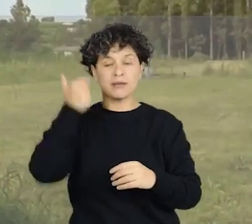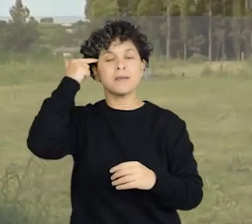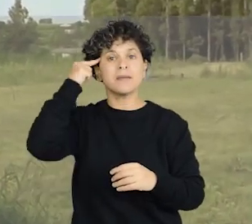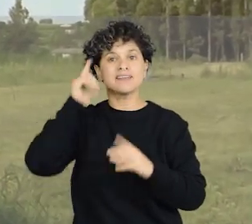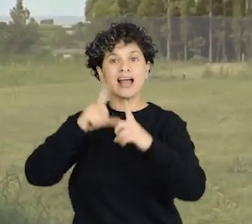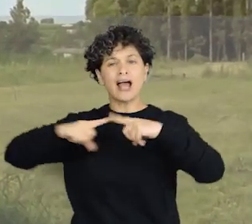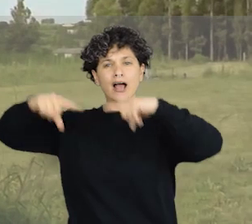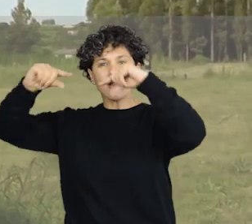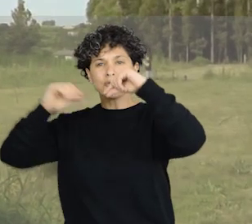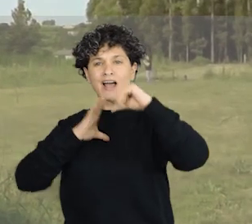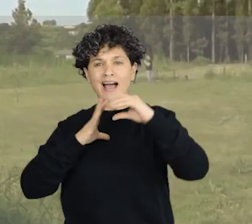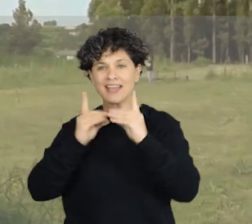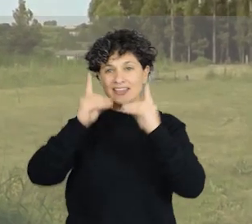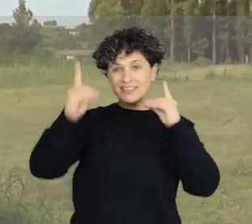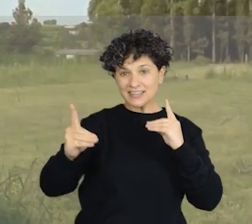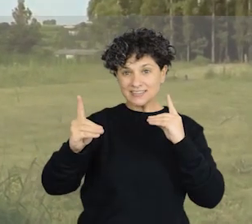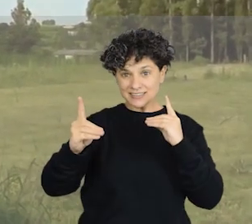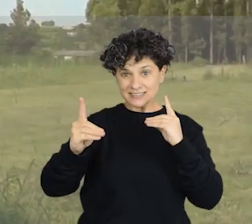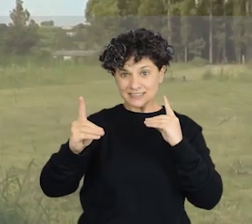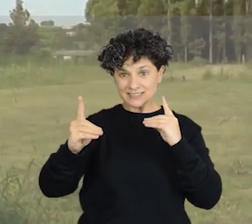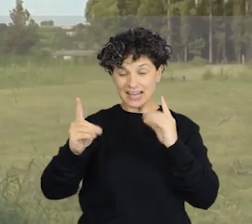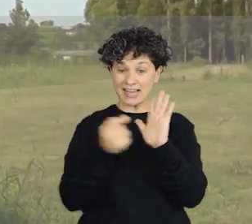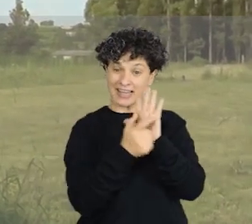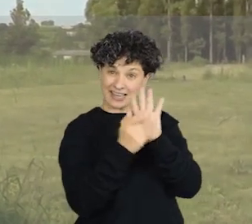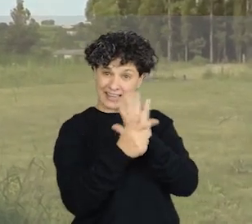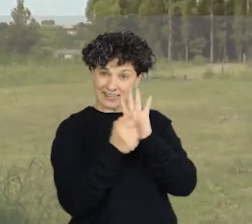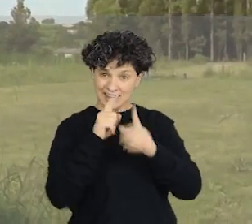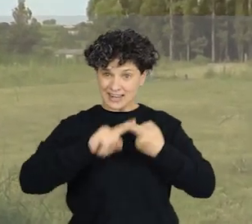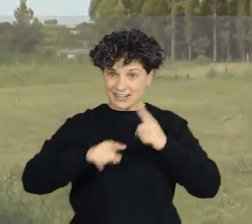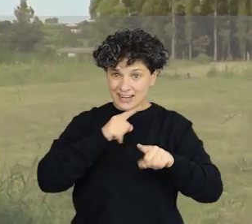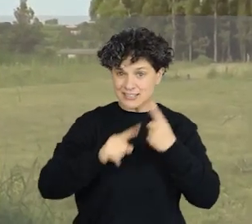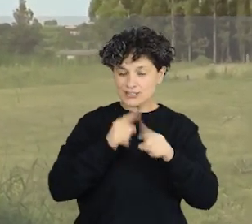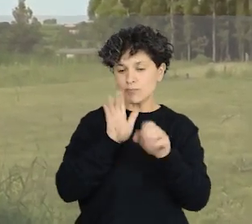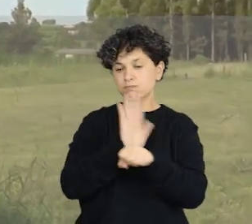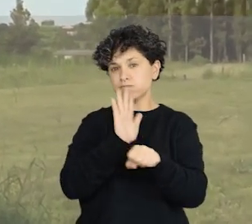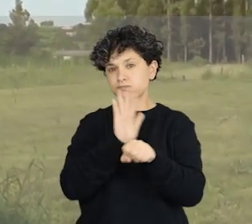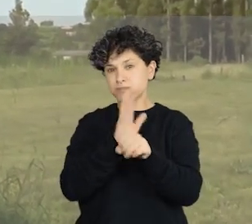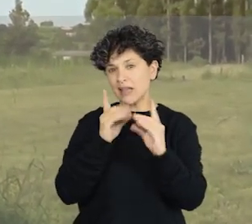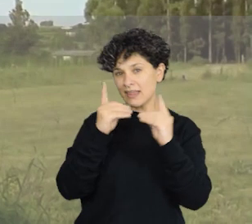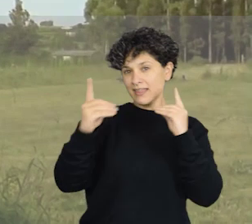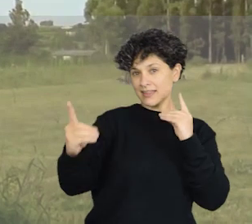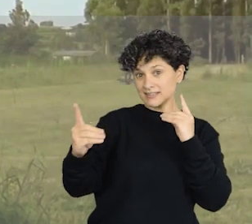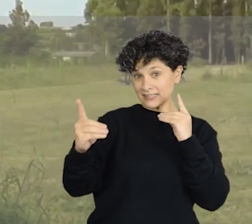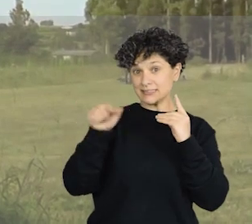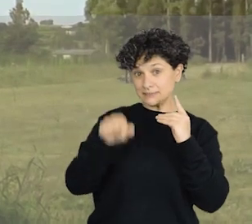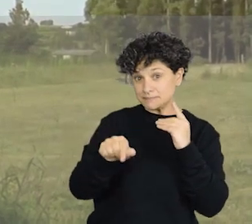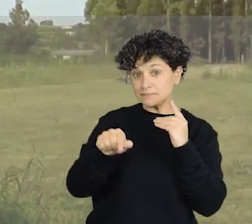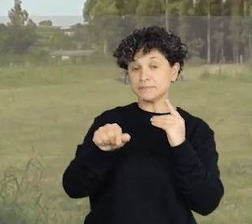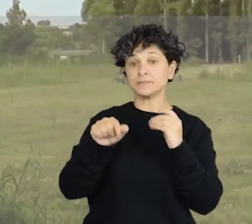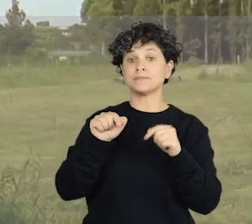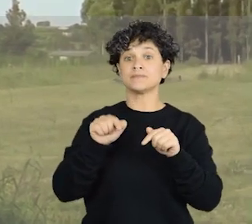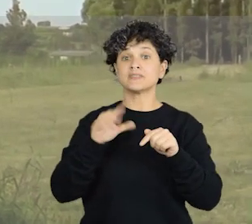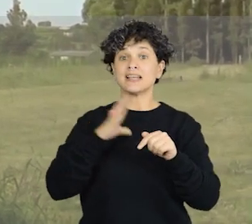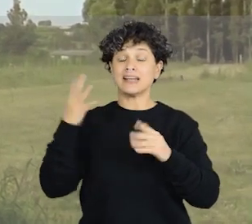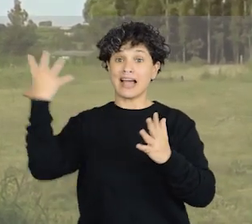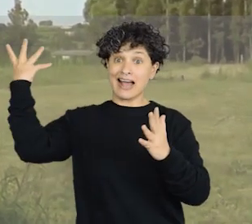distancia donde se encuentran aquellos muchachos, este asteroide pasó a unos 85% de esta